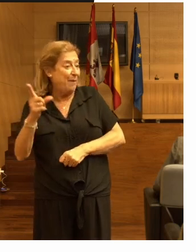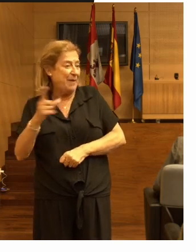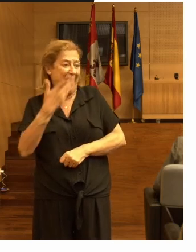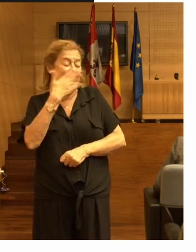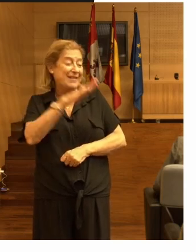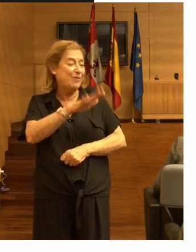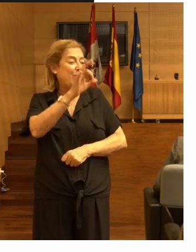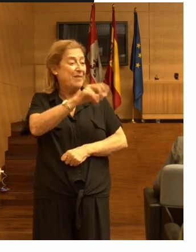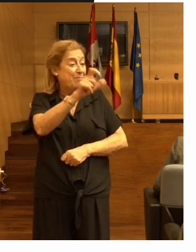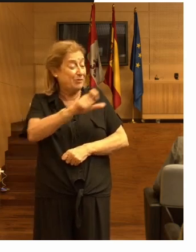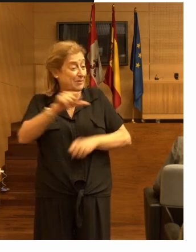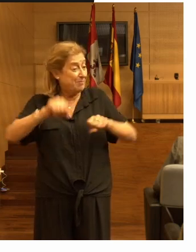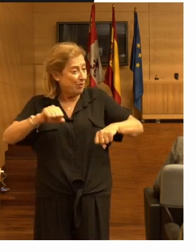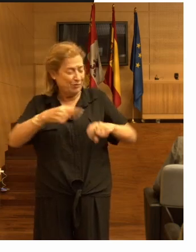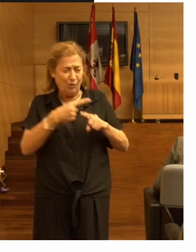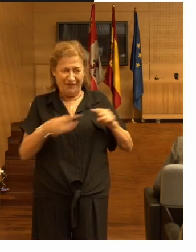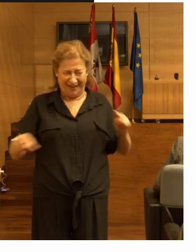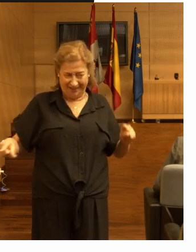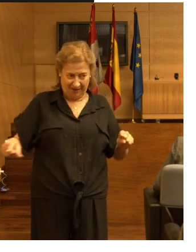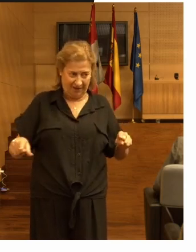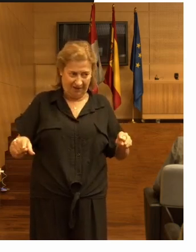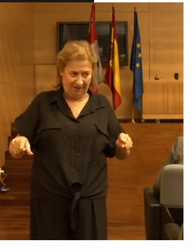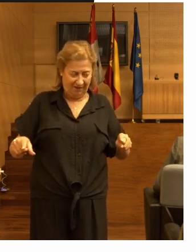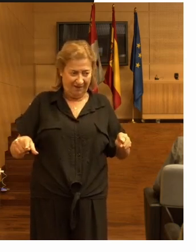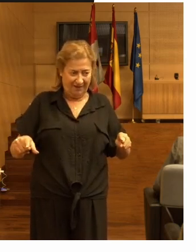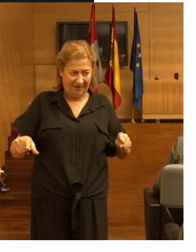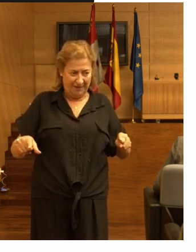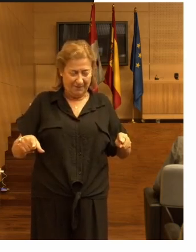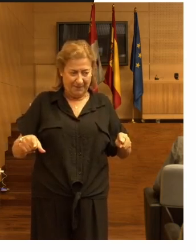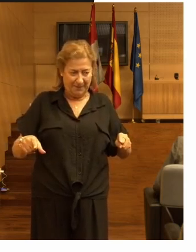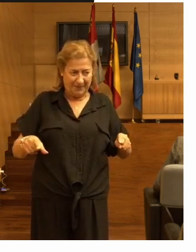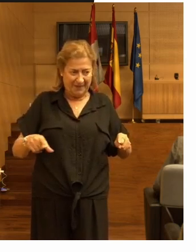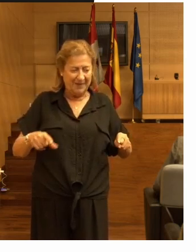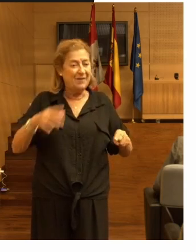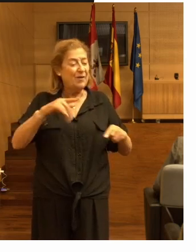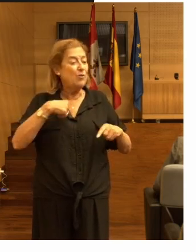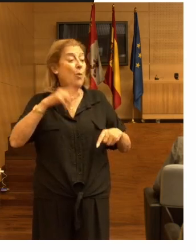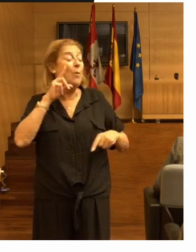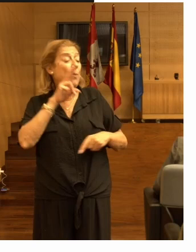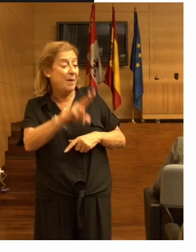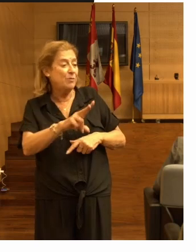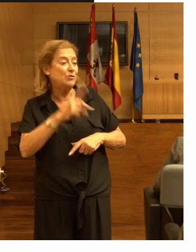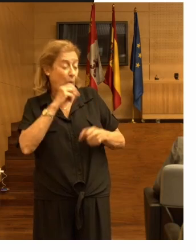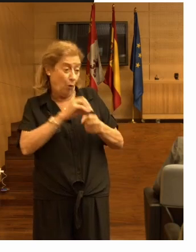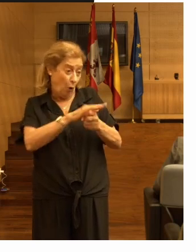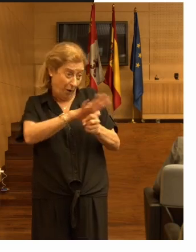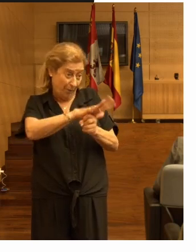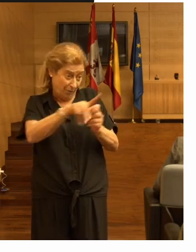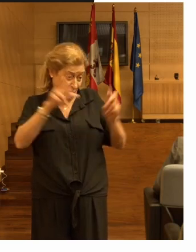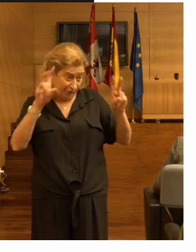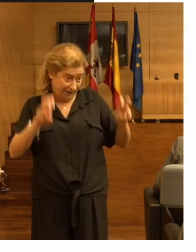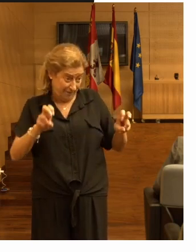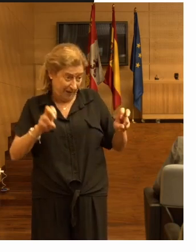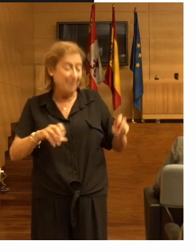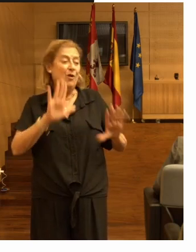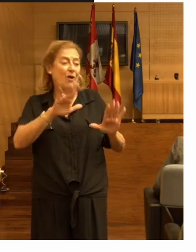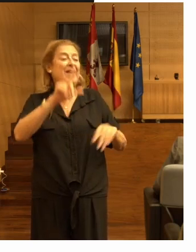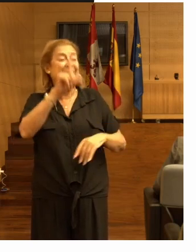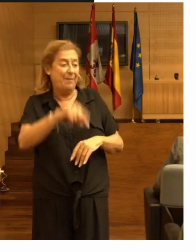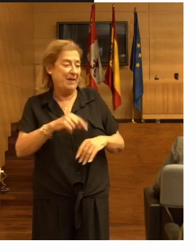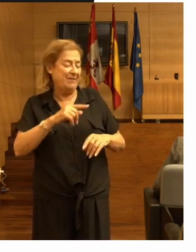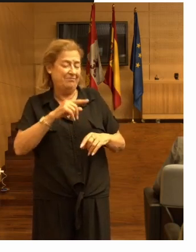personas mayores son muy diferentes lo vimos en la pandemia de COVID pero también en otras